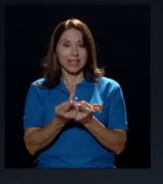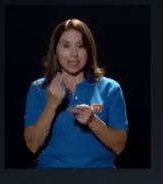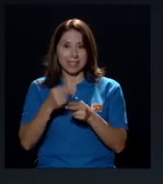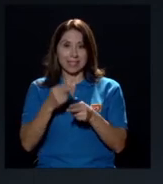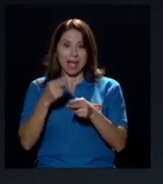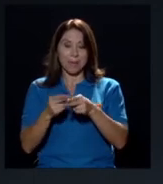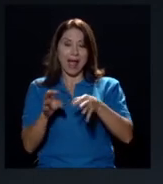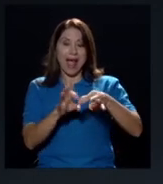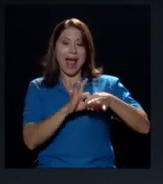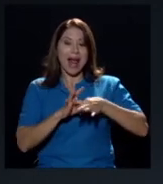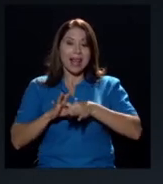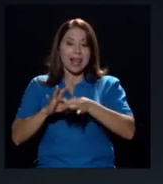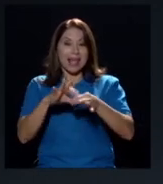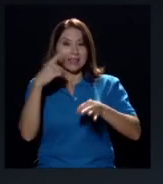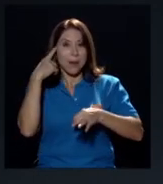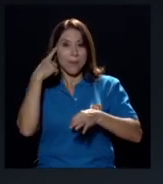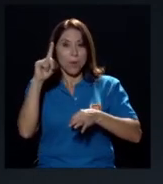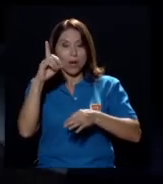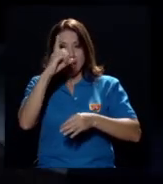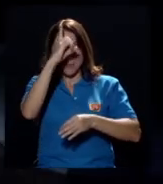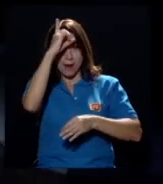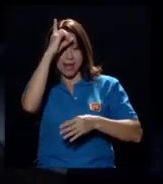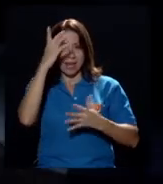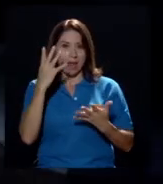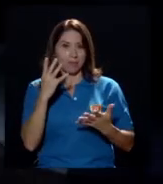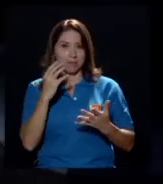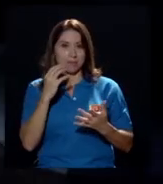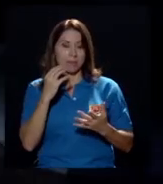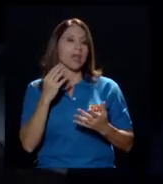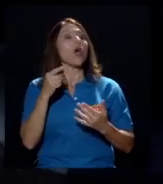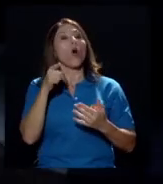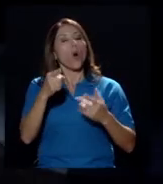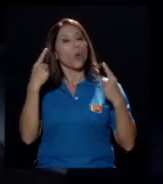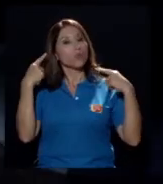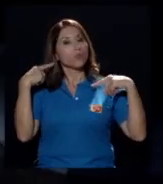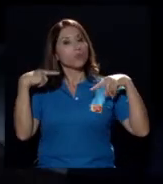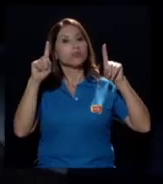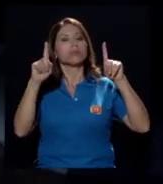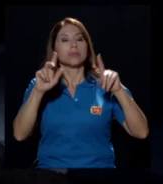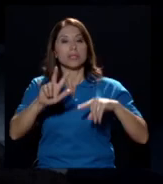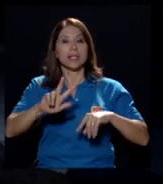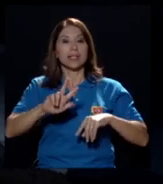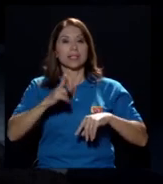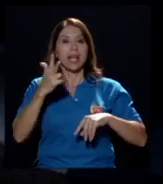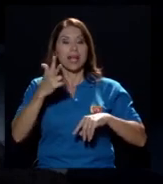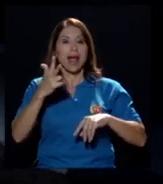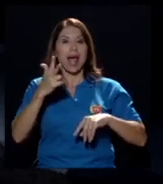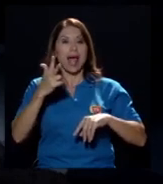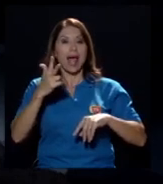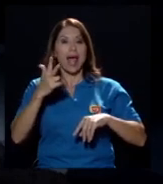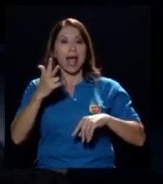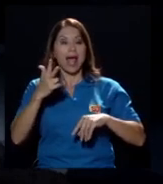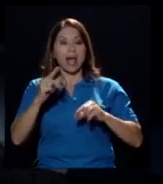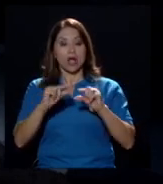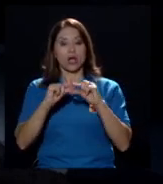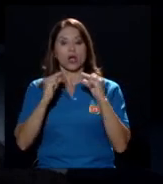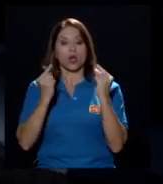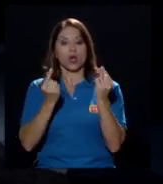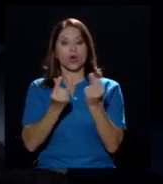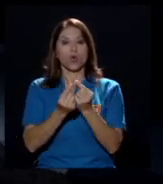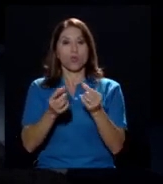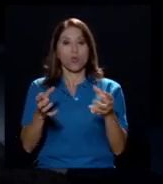Alemania, o como se llame correctamente, obtuvo la tercera bancada más grande